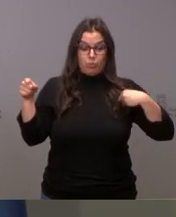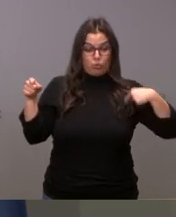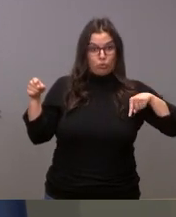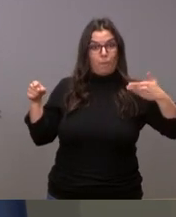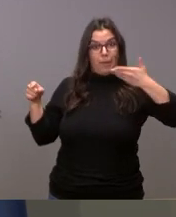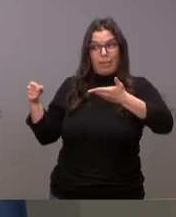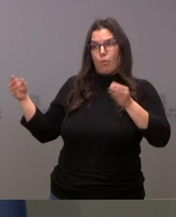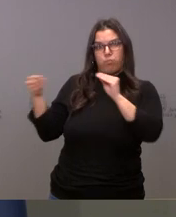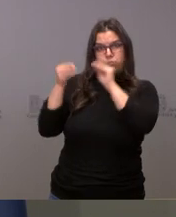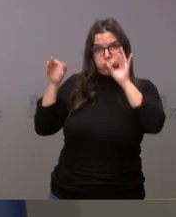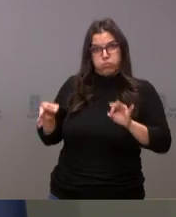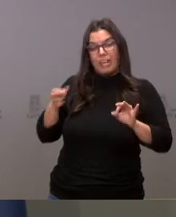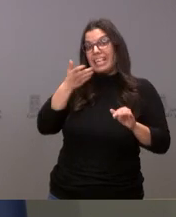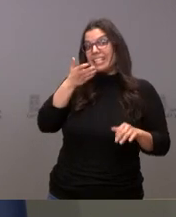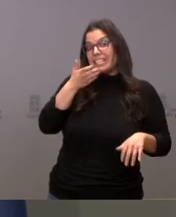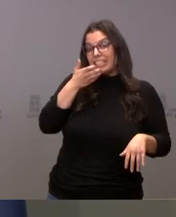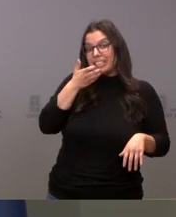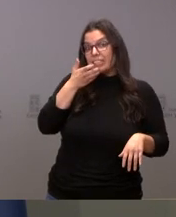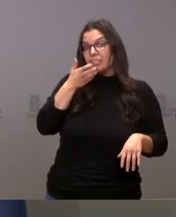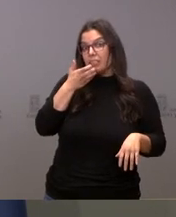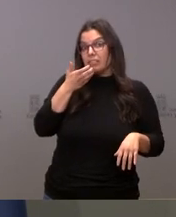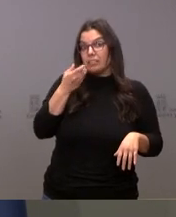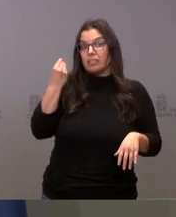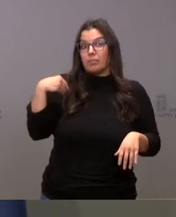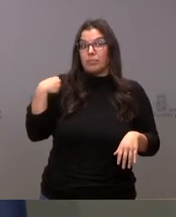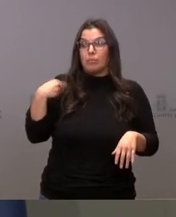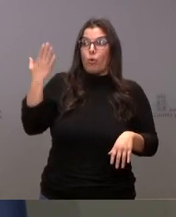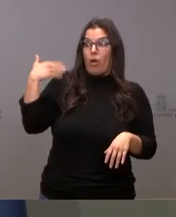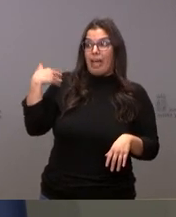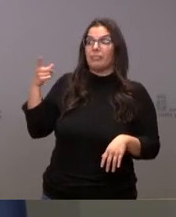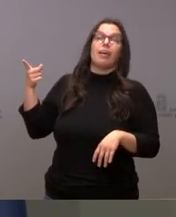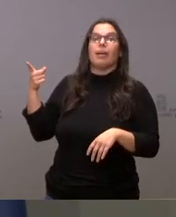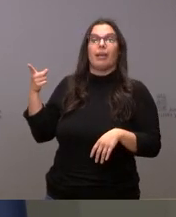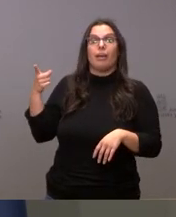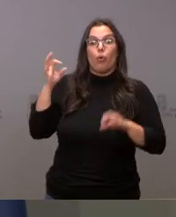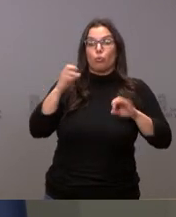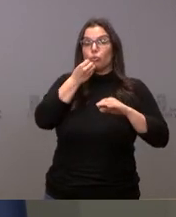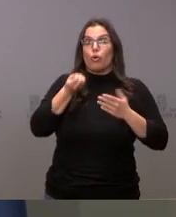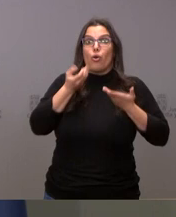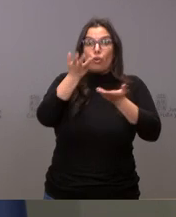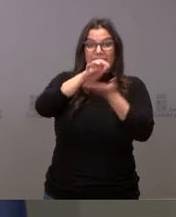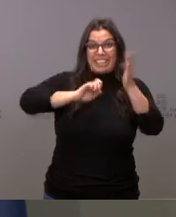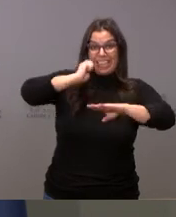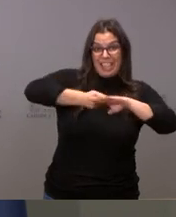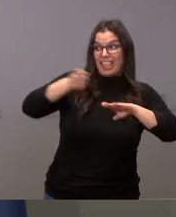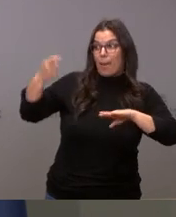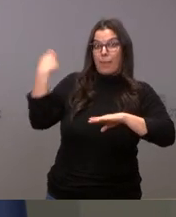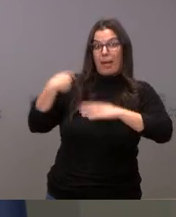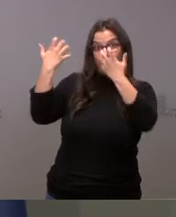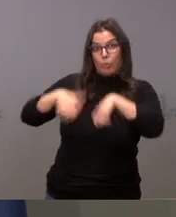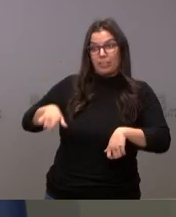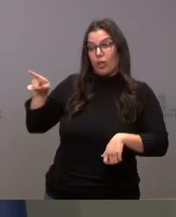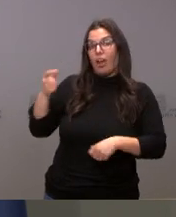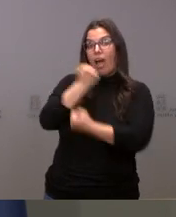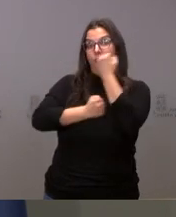Si esta cantidad se hubiera satisfecho cuando se produjo la sentencia, el Gobierno se pudo haber ahorrado 11,8 millones de intereses,